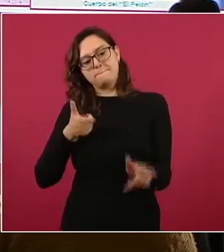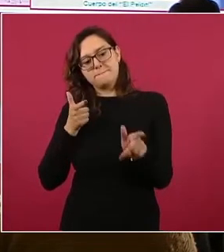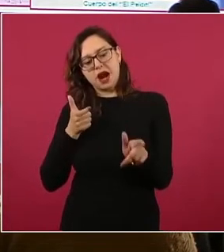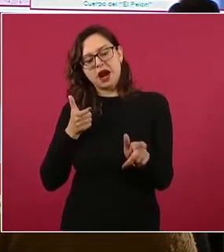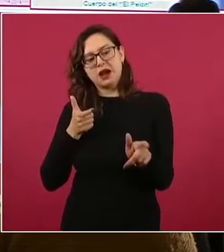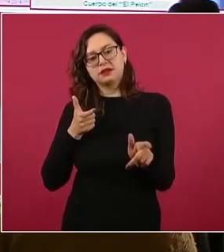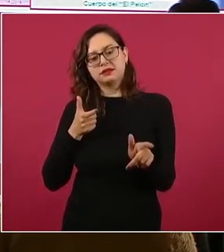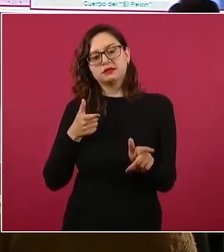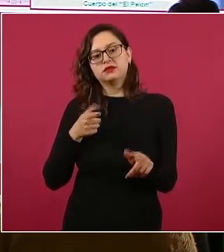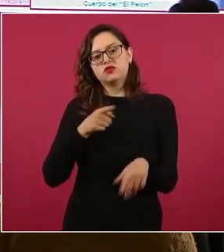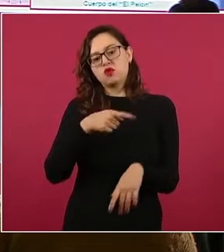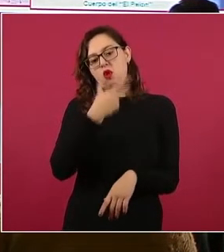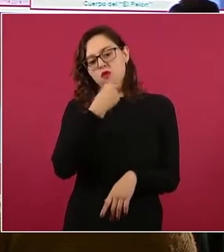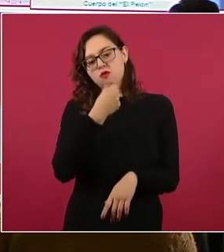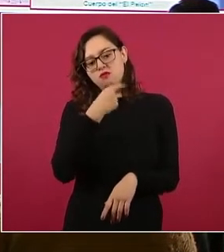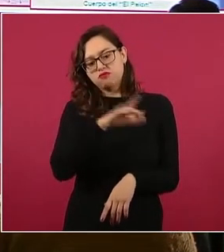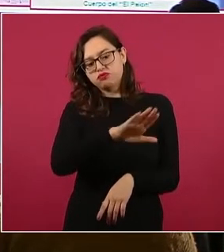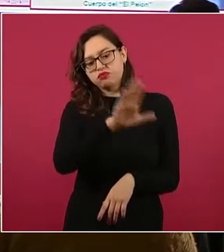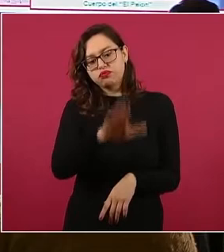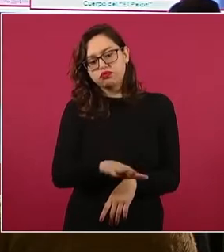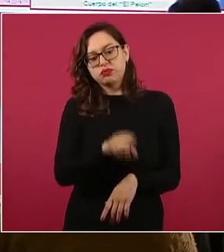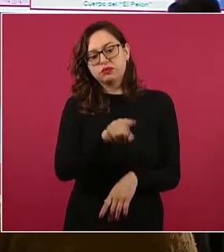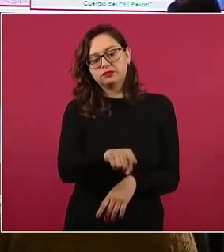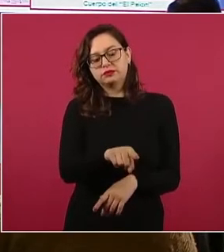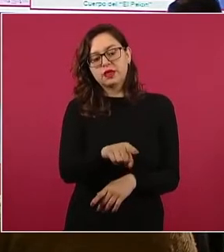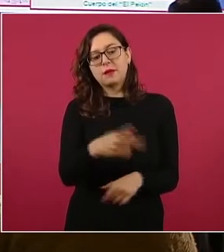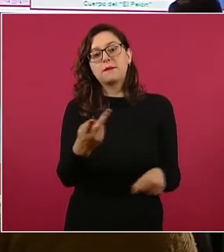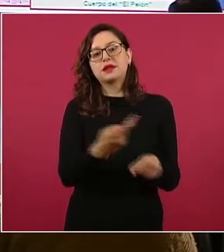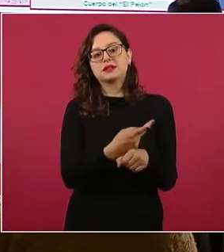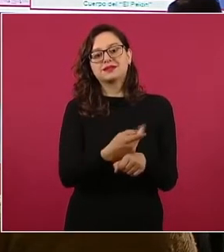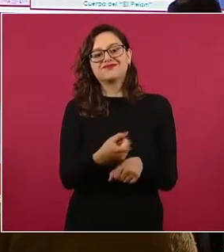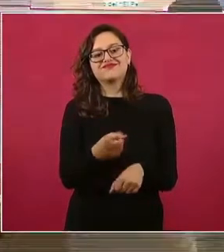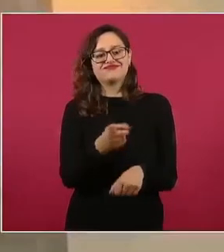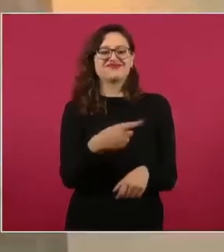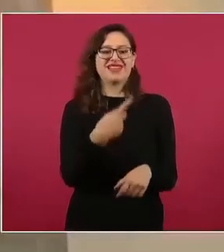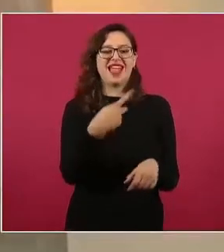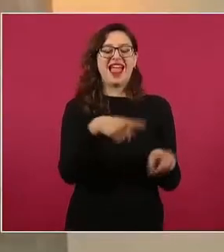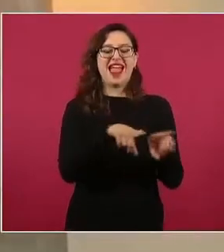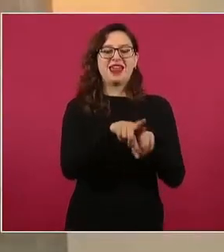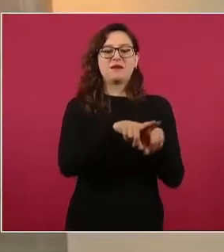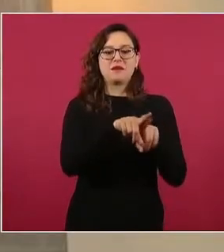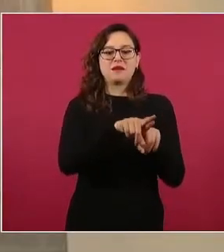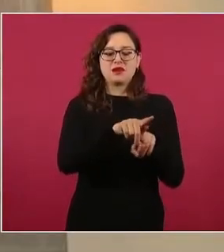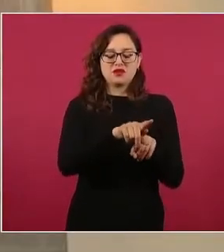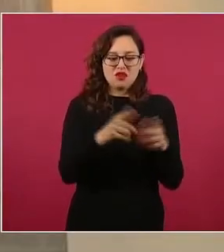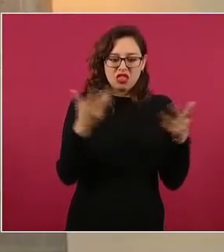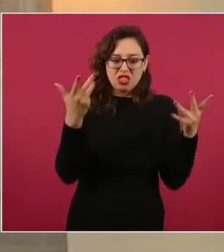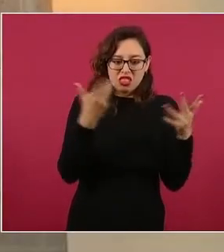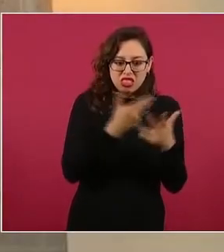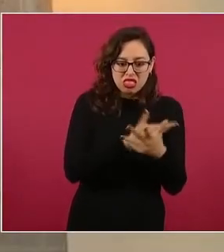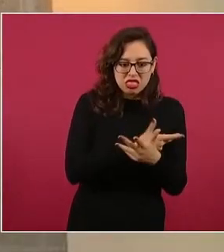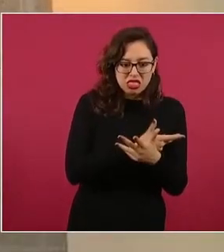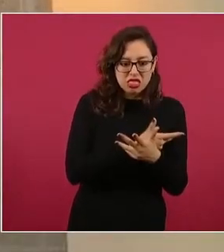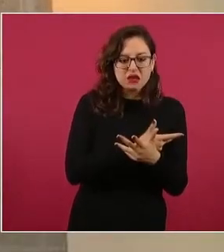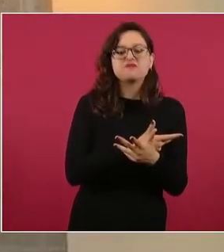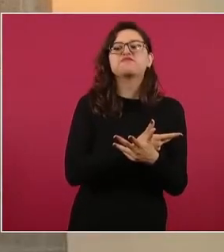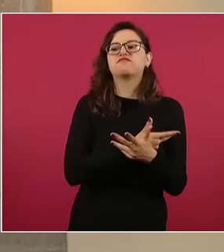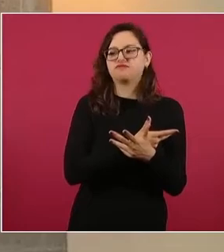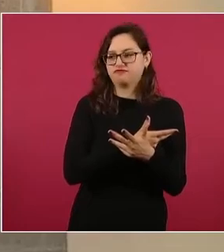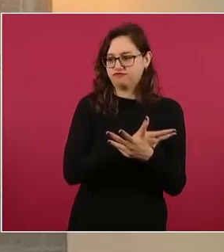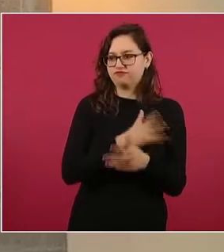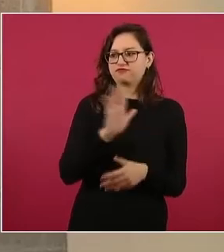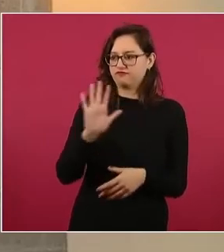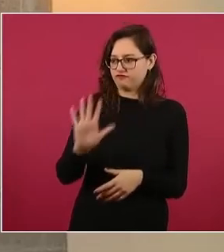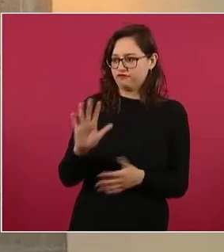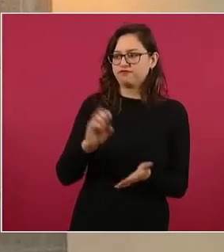de Abel, alias El Chepe y en represalia, cuando Alejandro fue al velorio de su señora madre